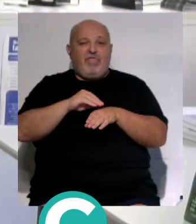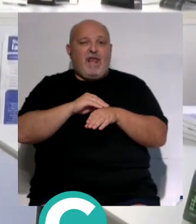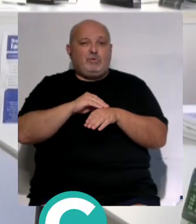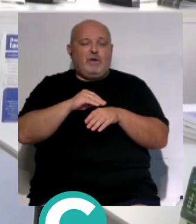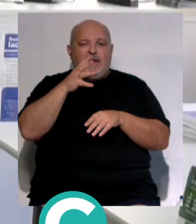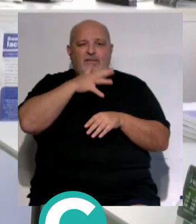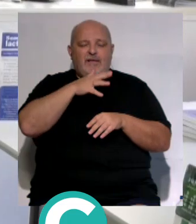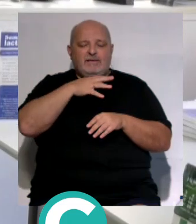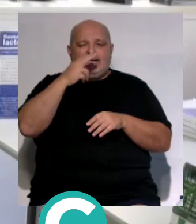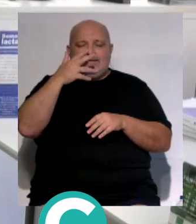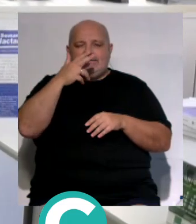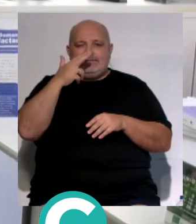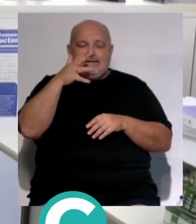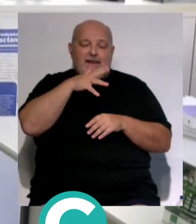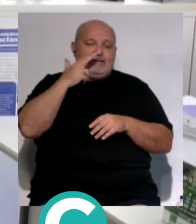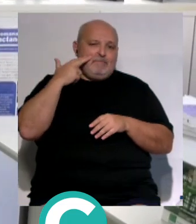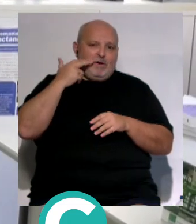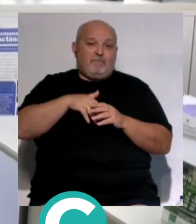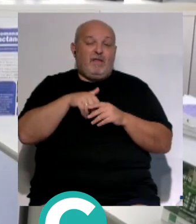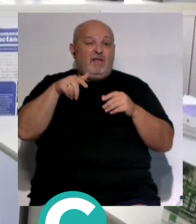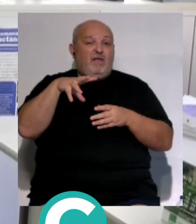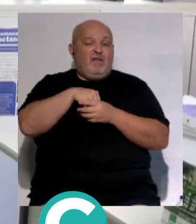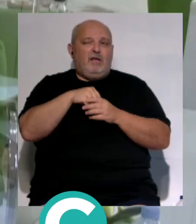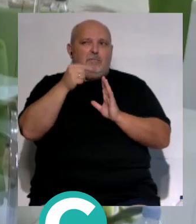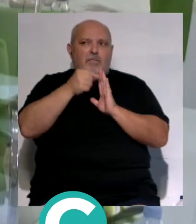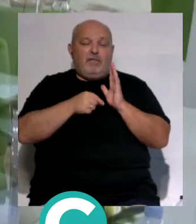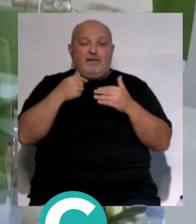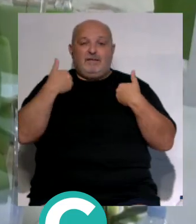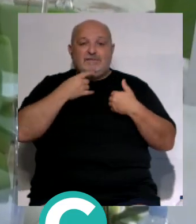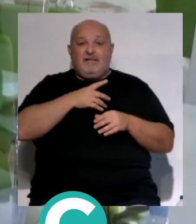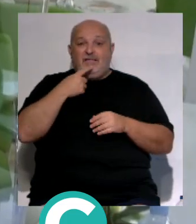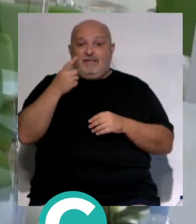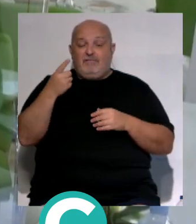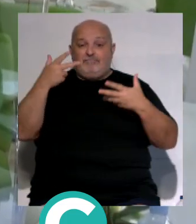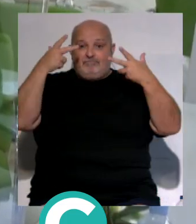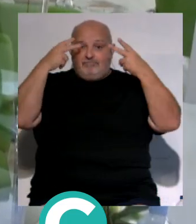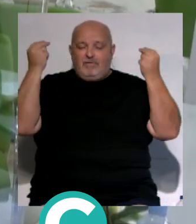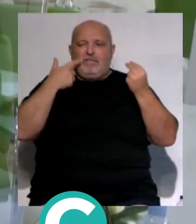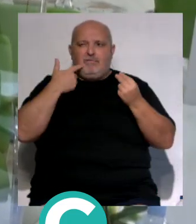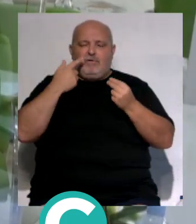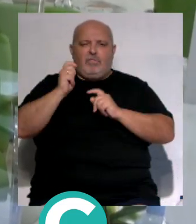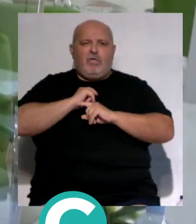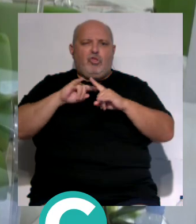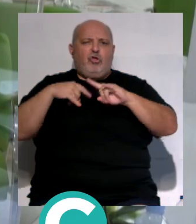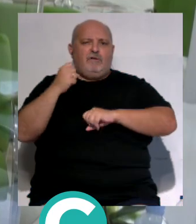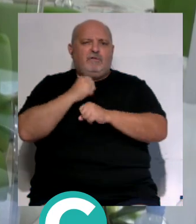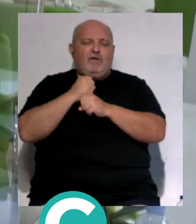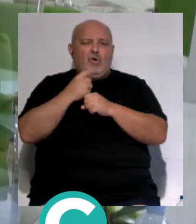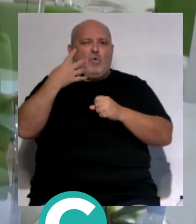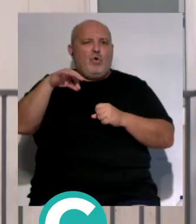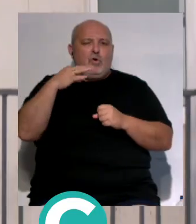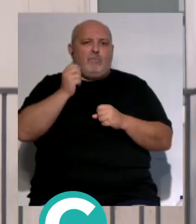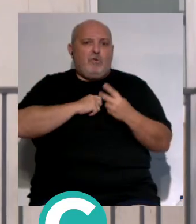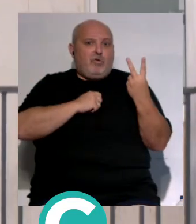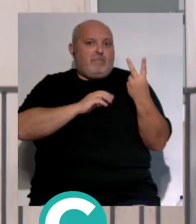Atunes, Jerez y Chipiona. Una medida que cuestionan desde el sindicato de enfermería supone una sobrecarga para los dos únicos